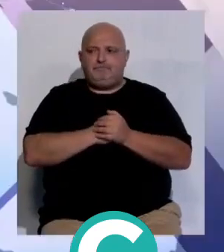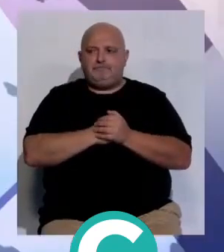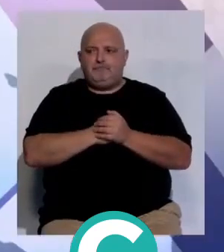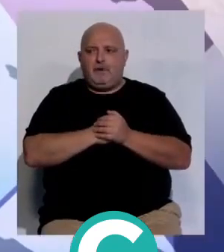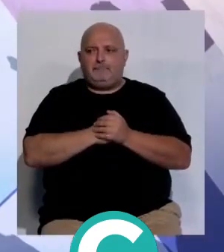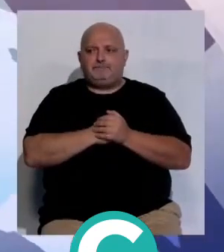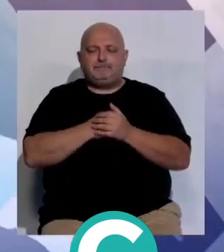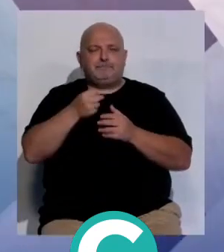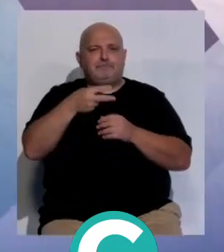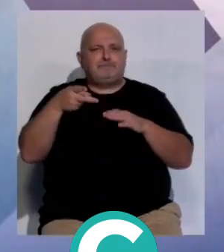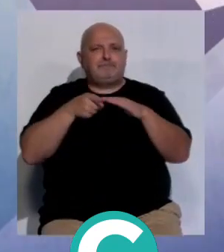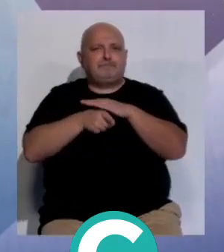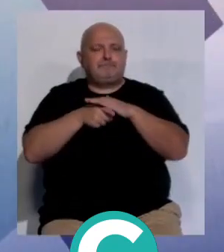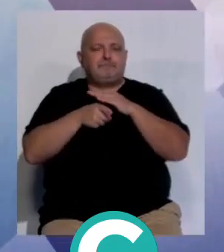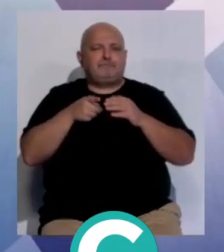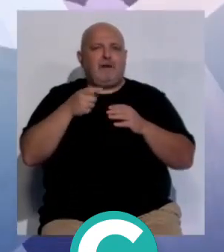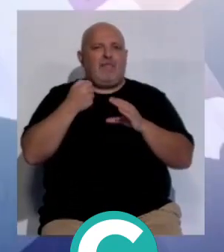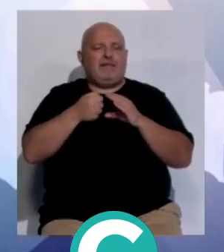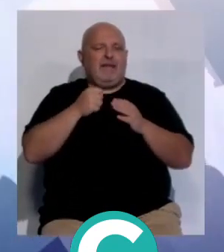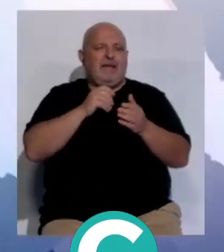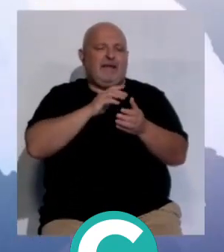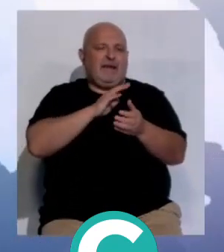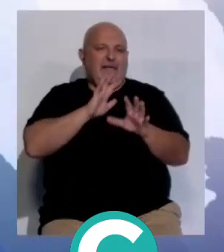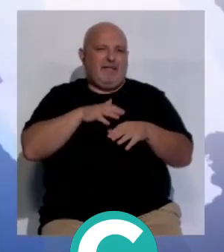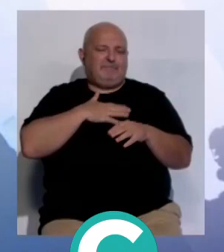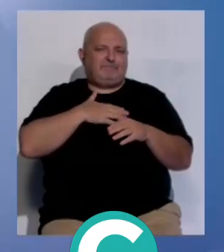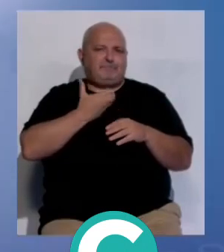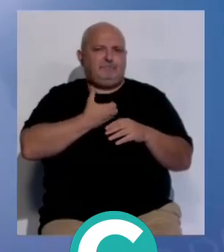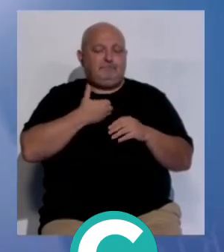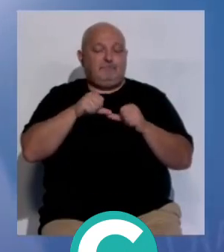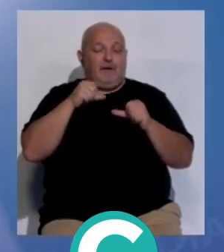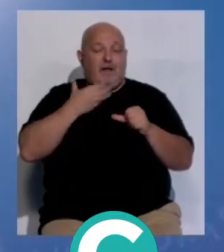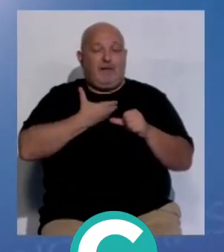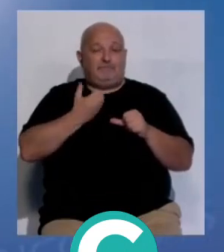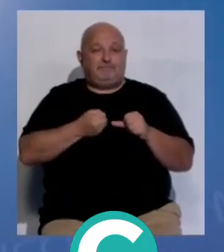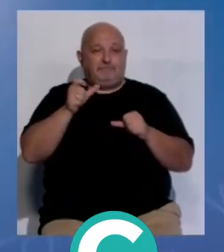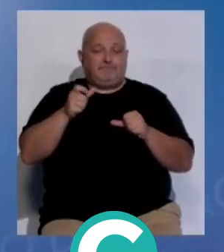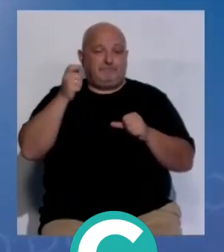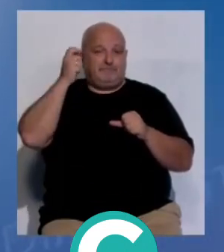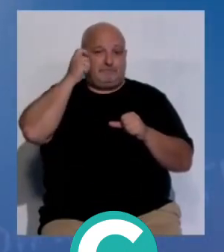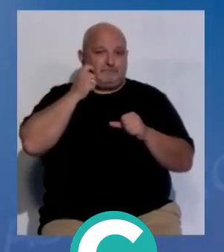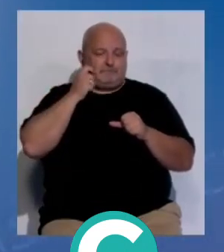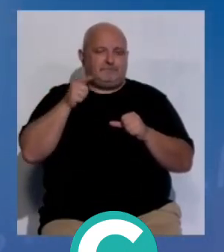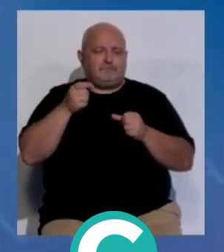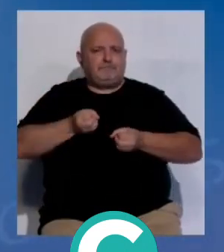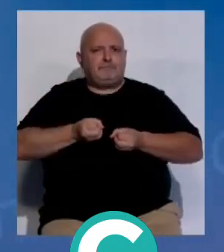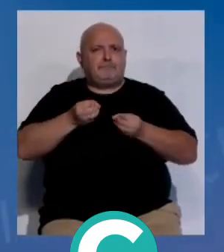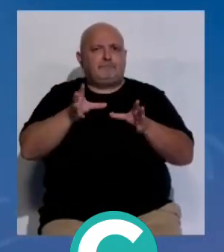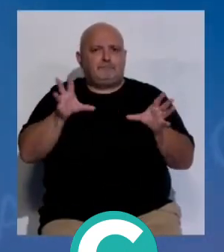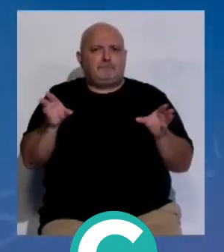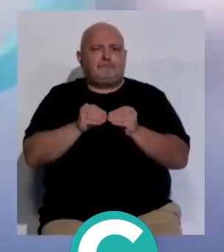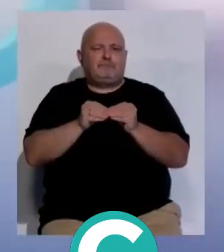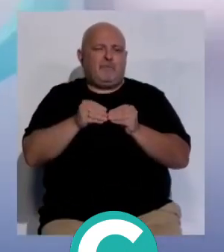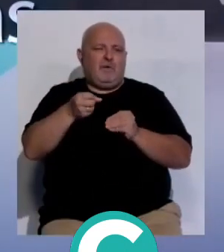Y balance de gestión de adelante Cádiz en el ayuntamiento el alcalde en funciones José María González